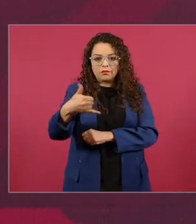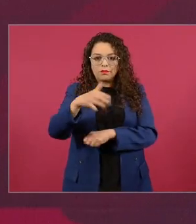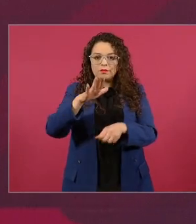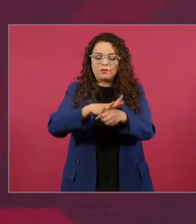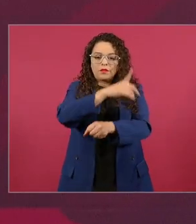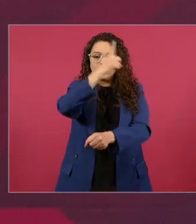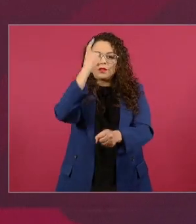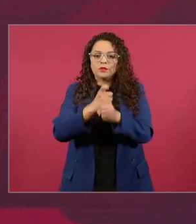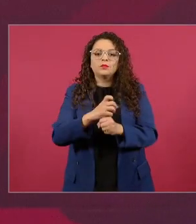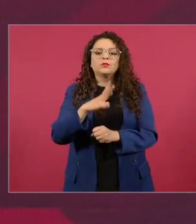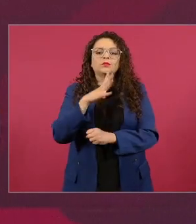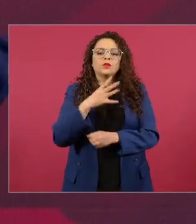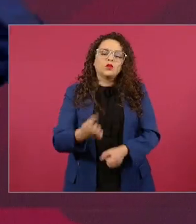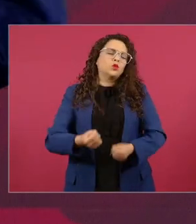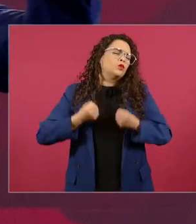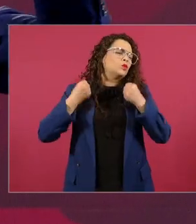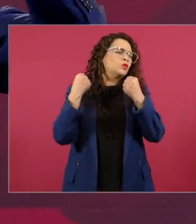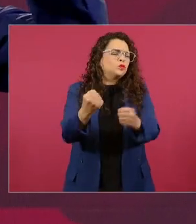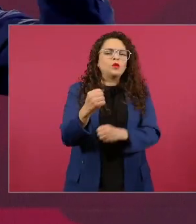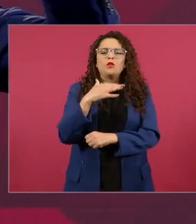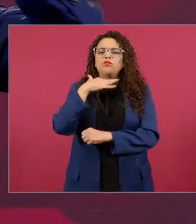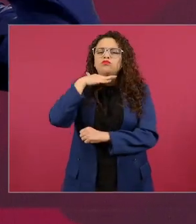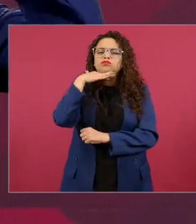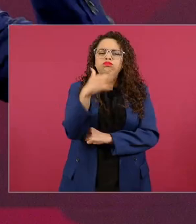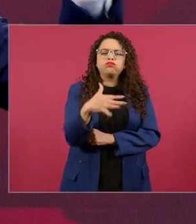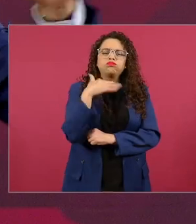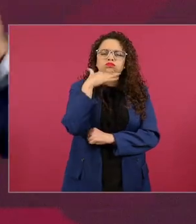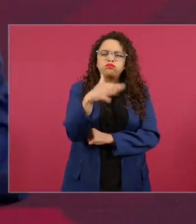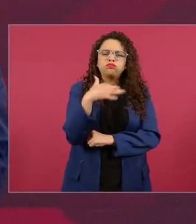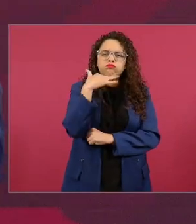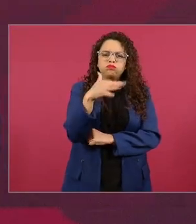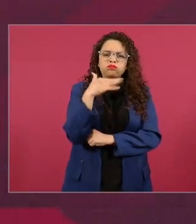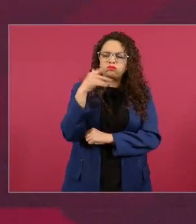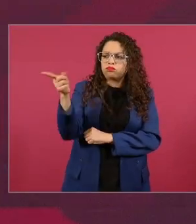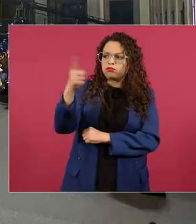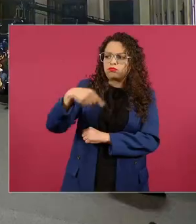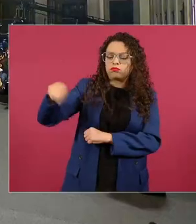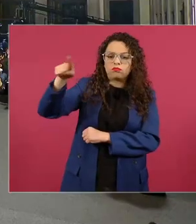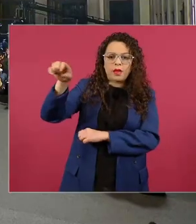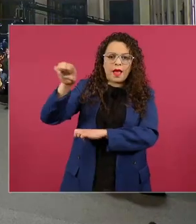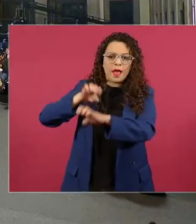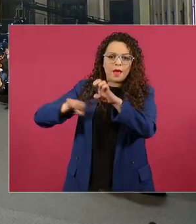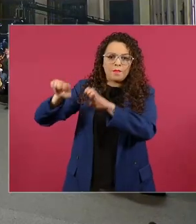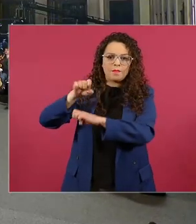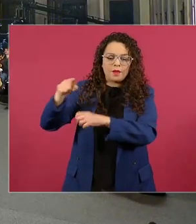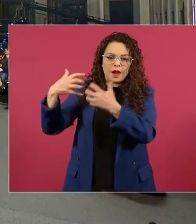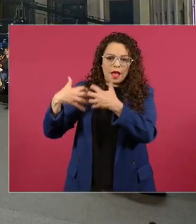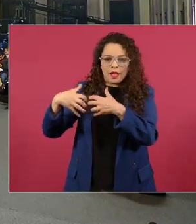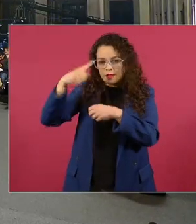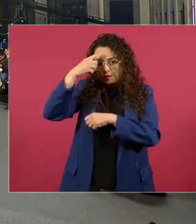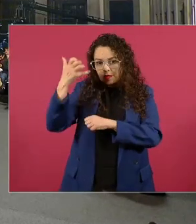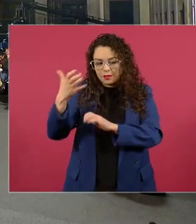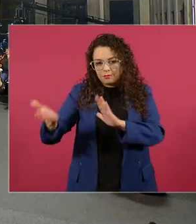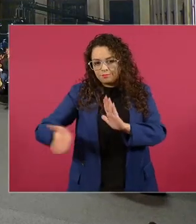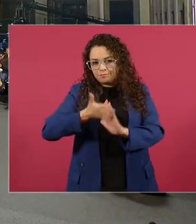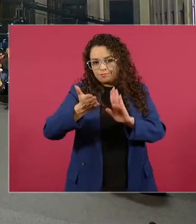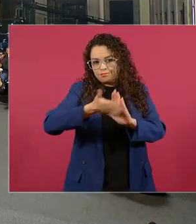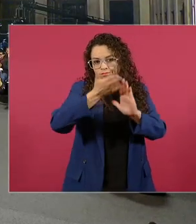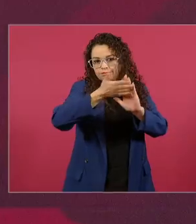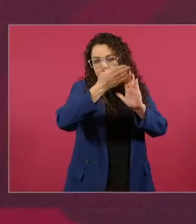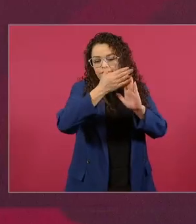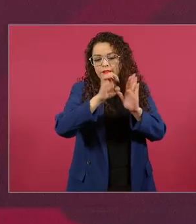de las grandes empresas inmobiliarias para hacer unidades habitacionales